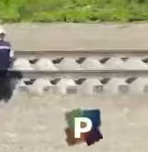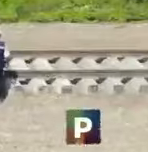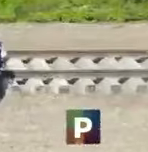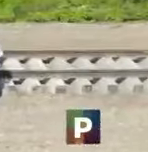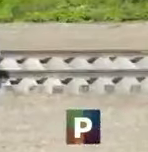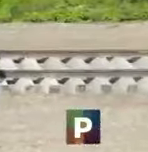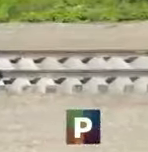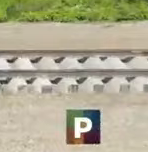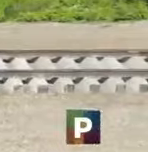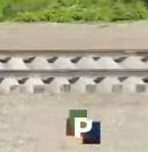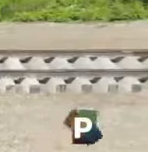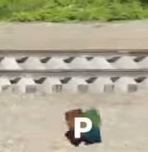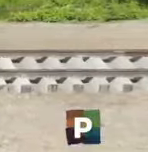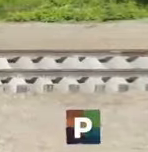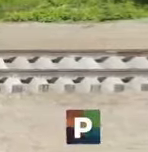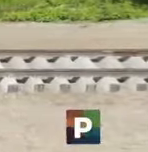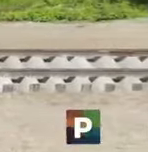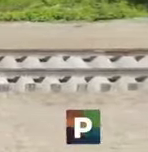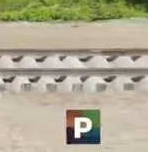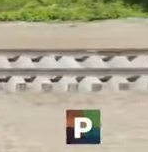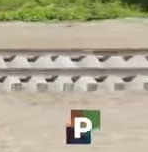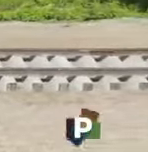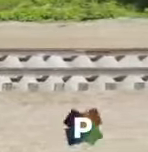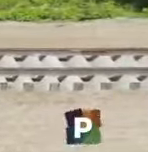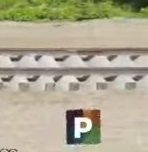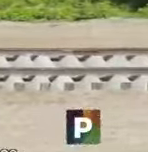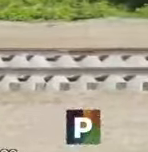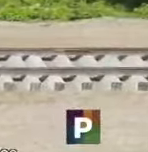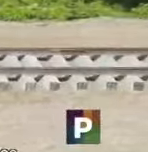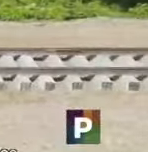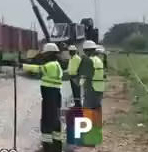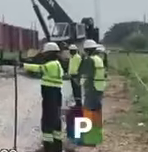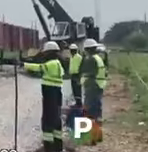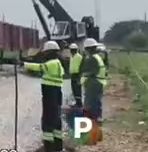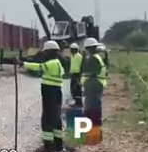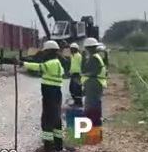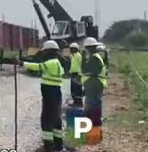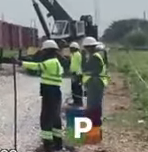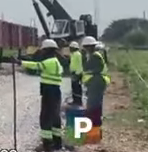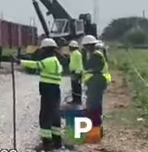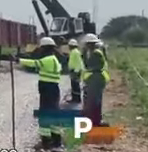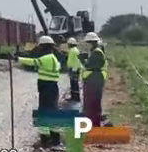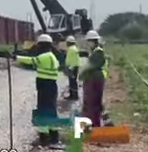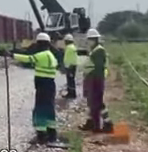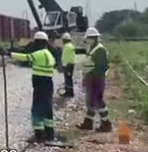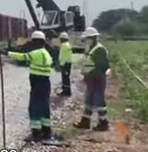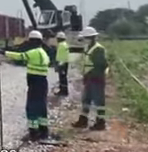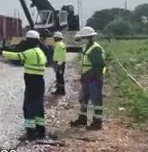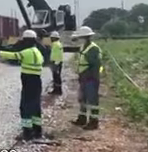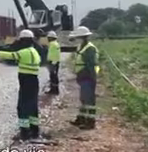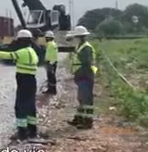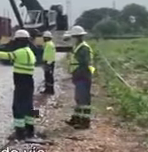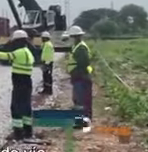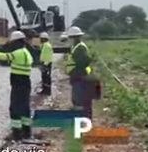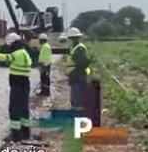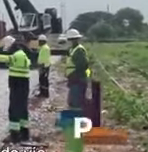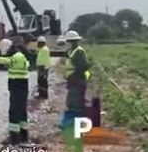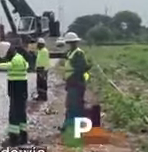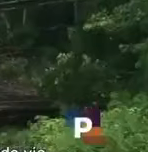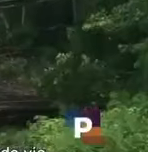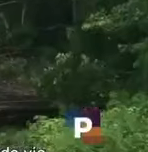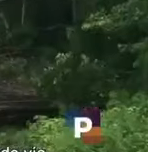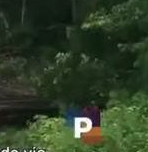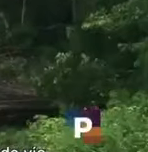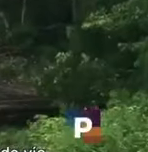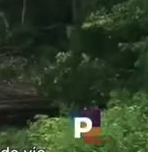La rehabilitación de las vías en el ferrocarril del ISMO de Tehuantepeh continúa con 12 frentes de trabajo simultáneos. En el tramo 1,